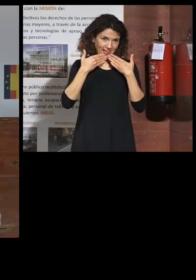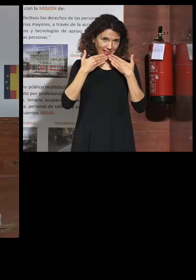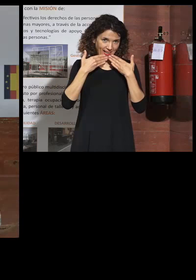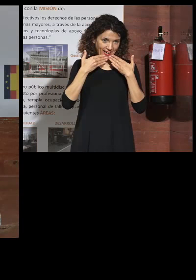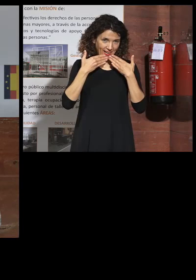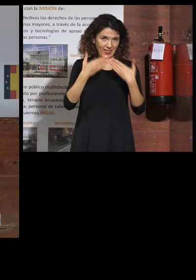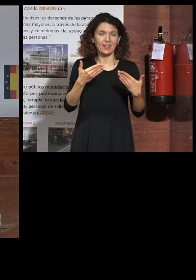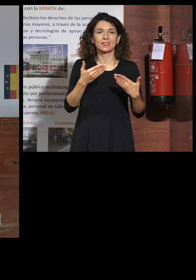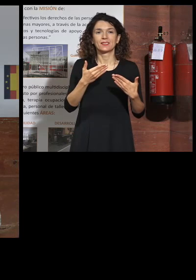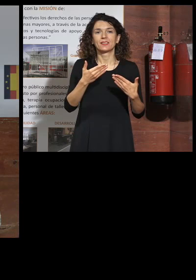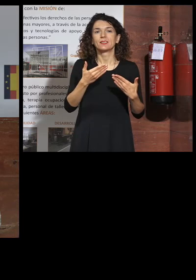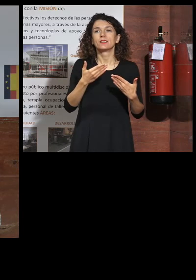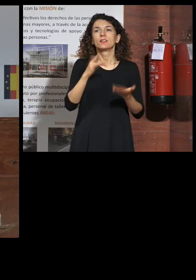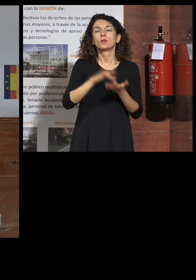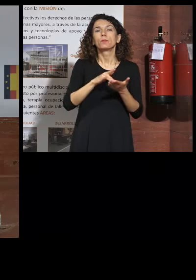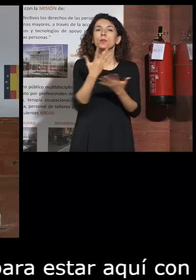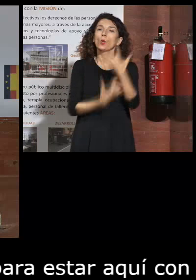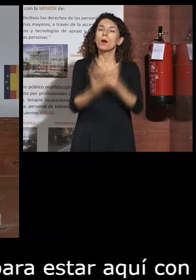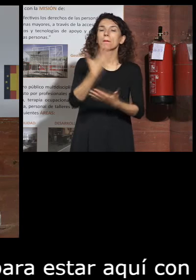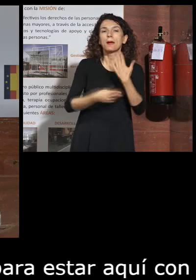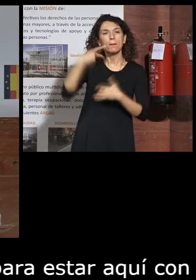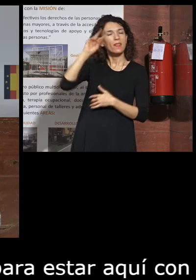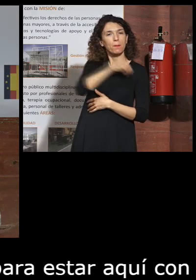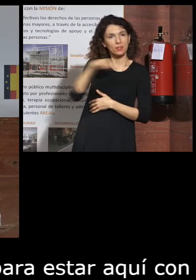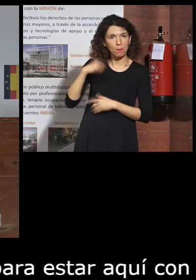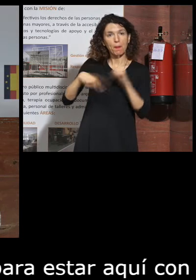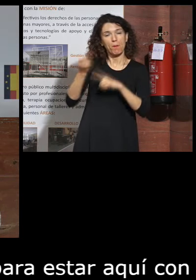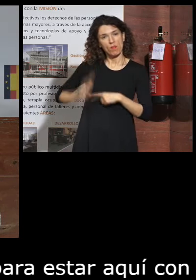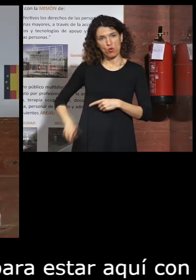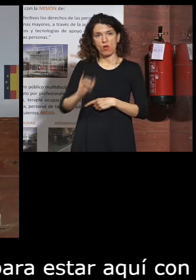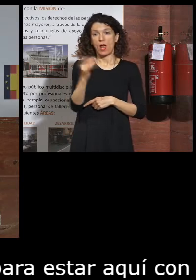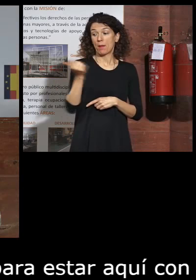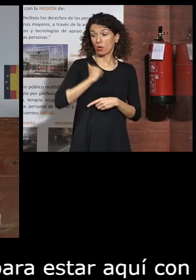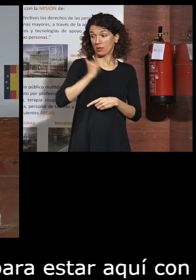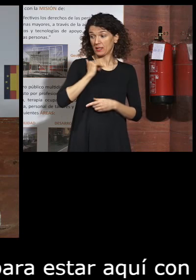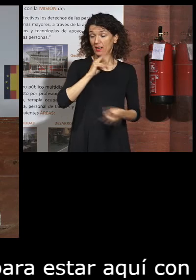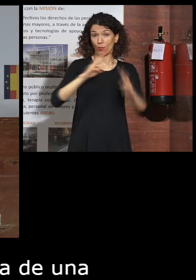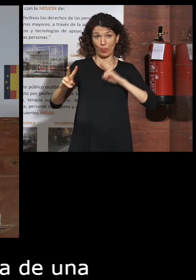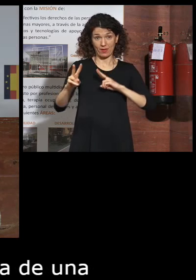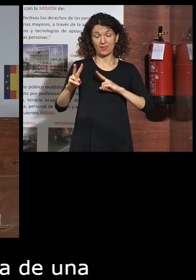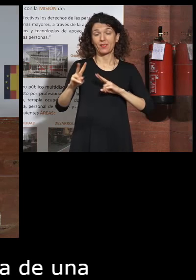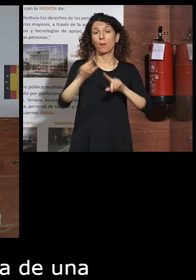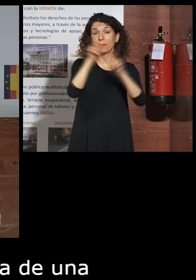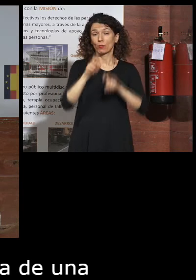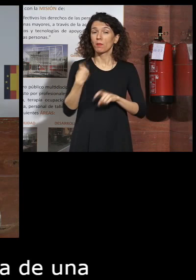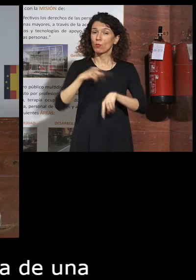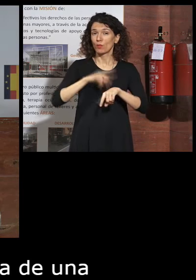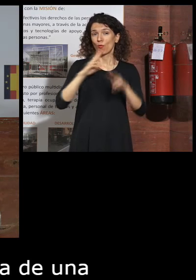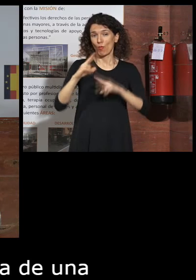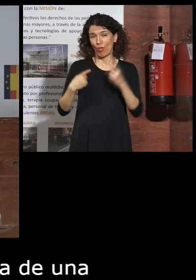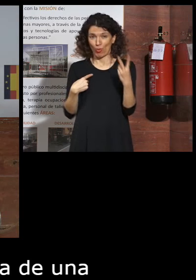pues yo voy a hablar de una mezcla de una experiencia personal y profesional aprovechar para contestar dos preguntas a la vez